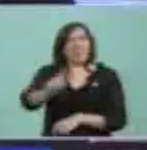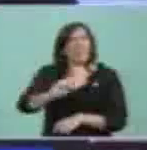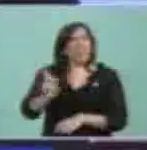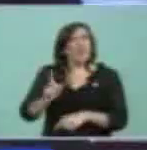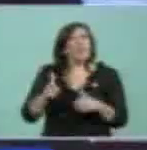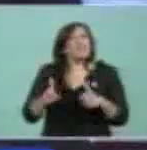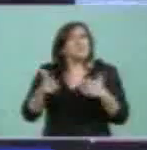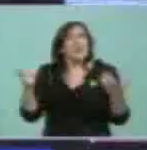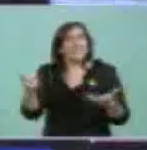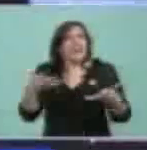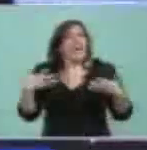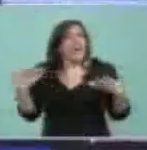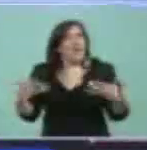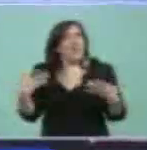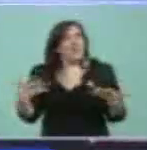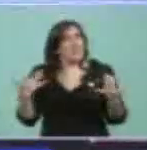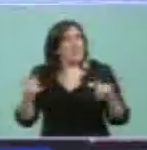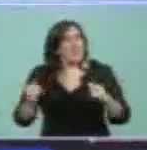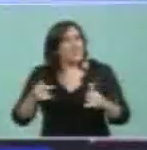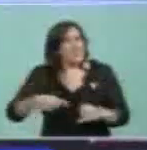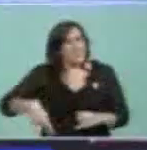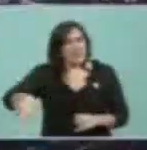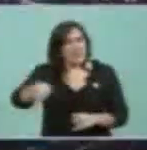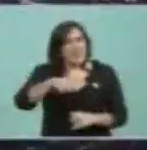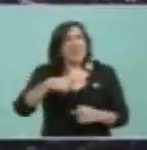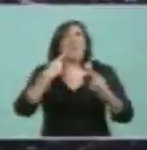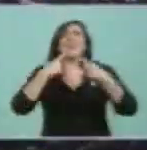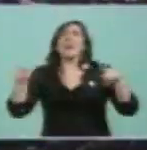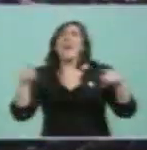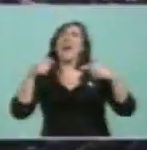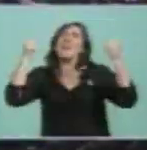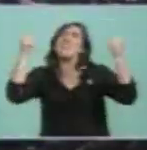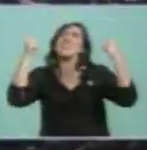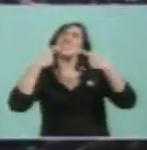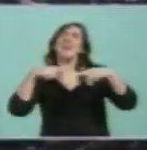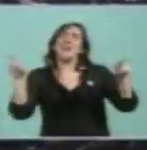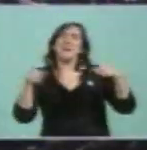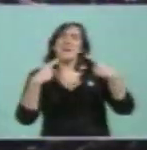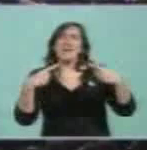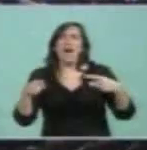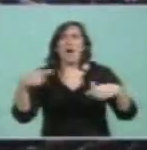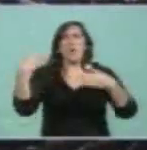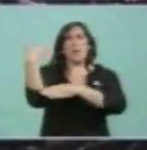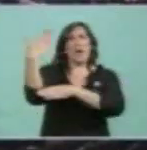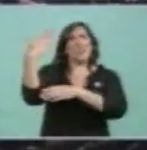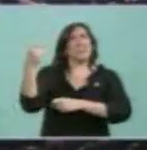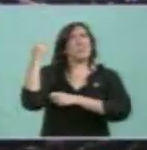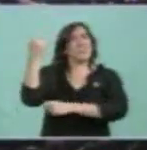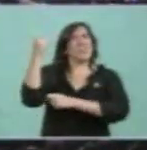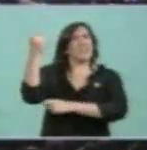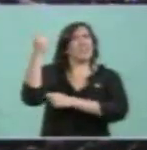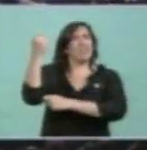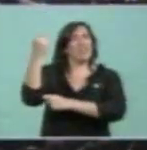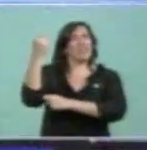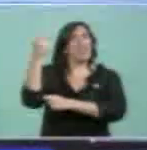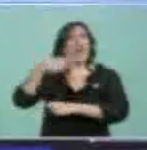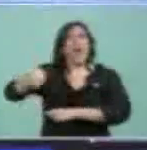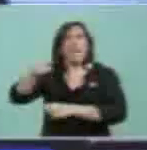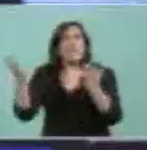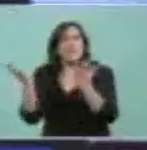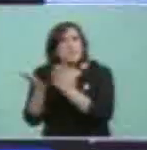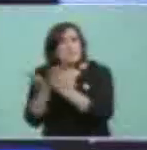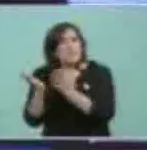que están alegres, que cantan, que llevan banderas, que